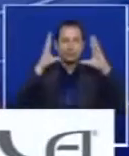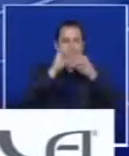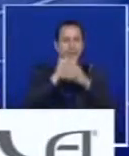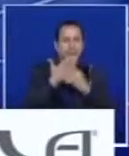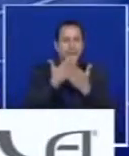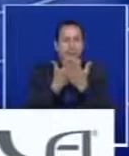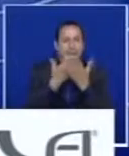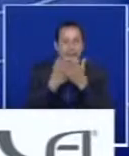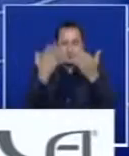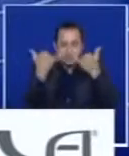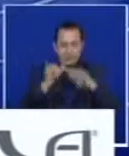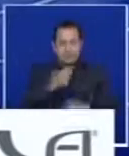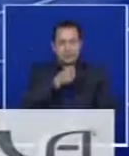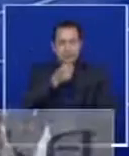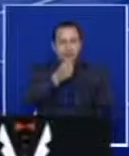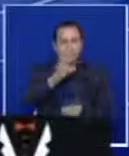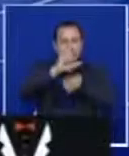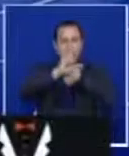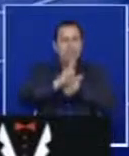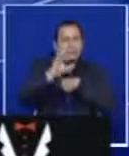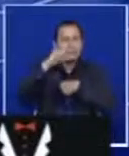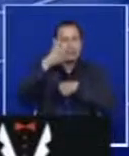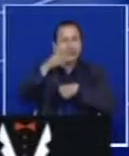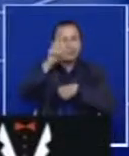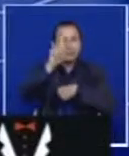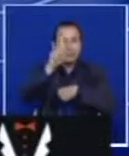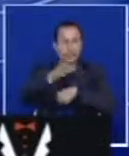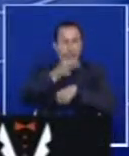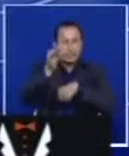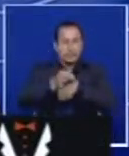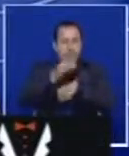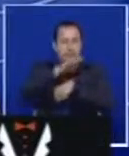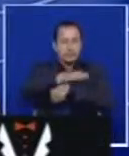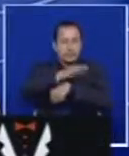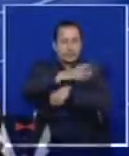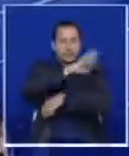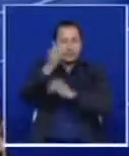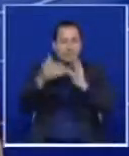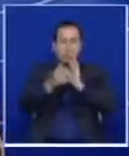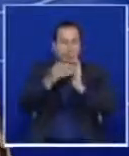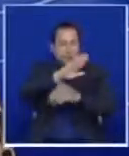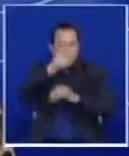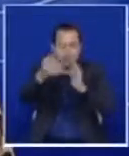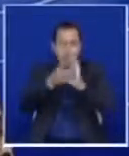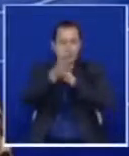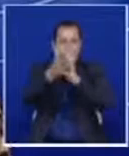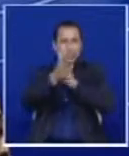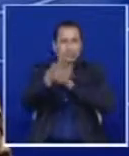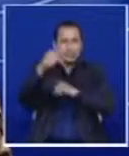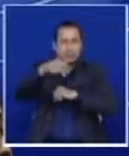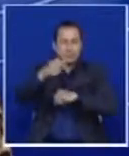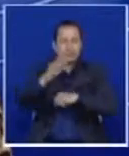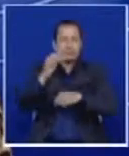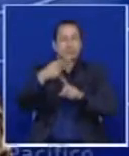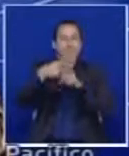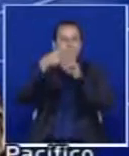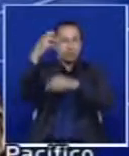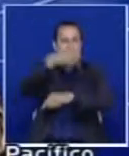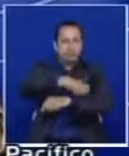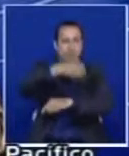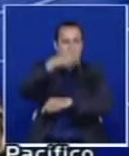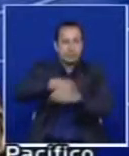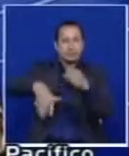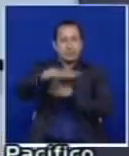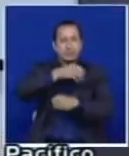Lorena, gracias. Y hasta aquí las noticias. La cita es mañana a la una de la tarde con toda la información del occidente colombiano aquí en su noticiero más pacífico, donde la